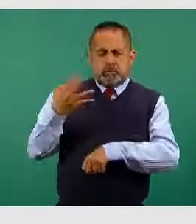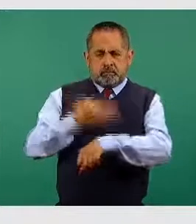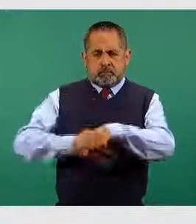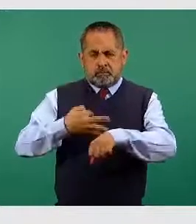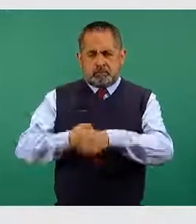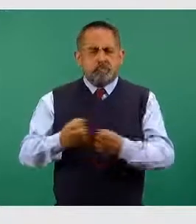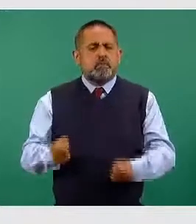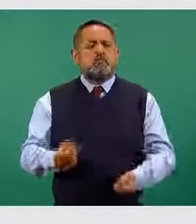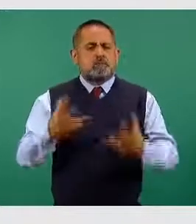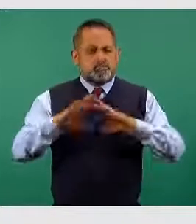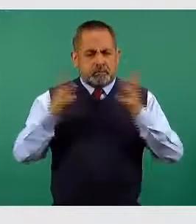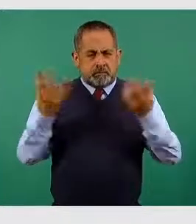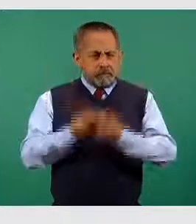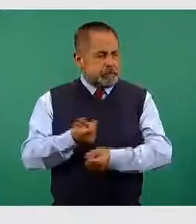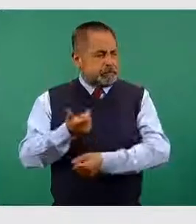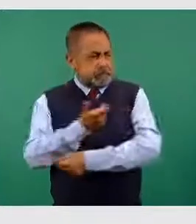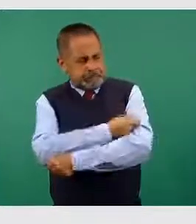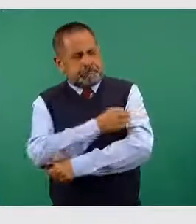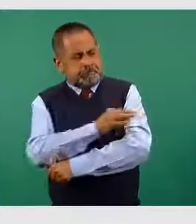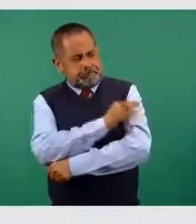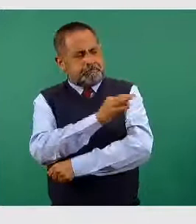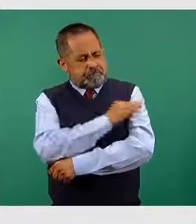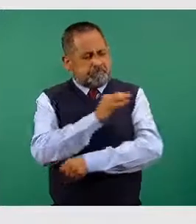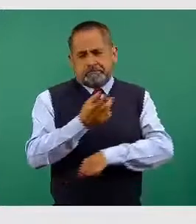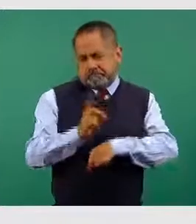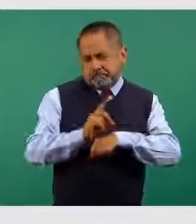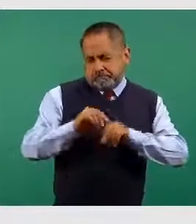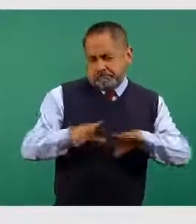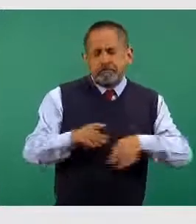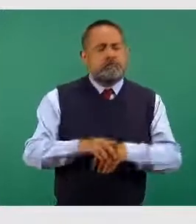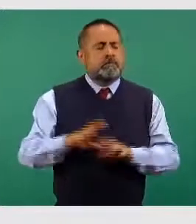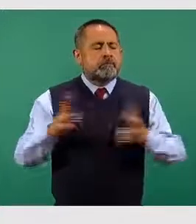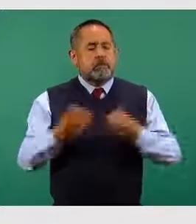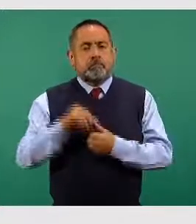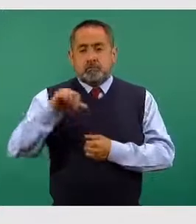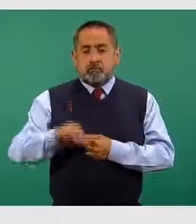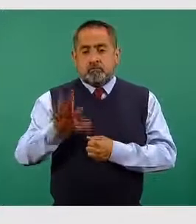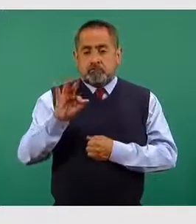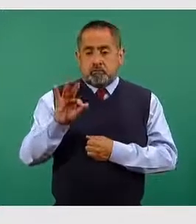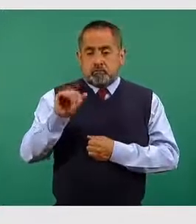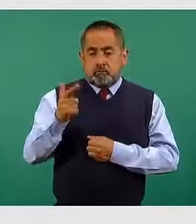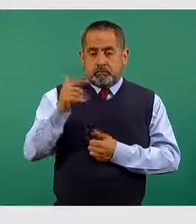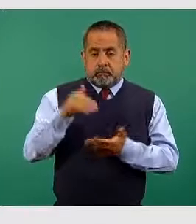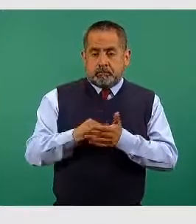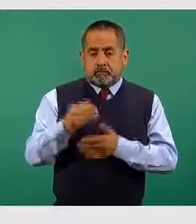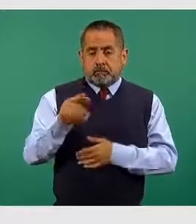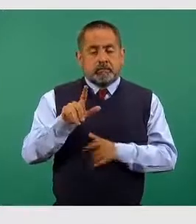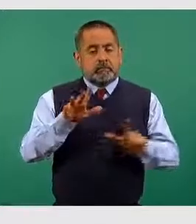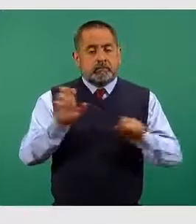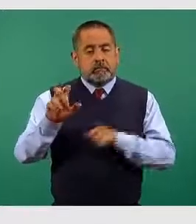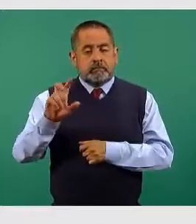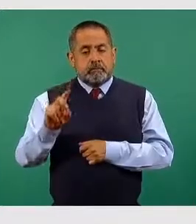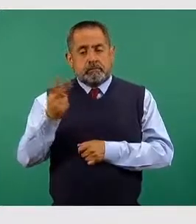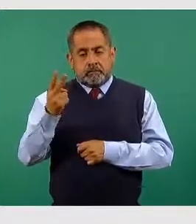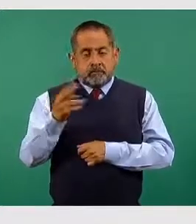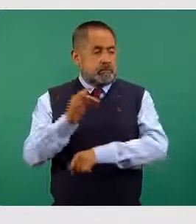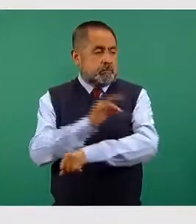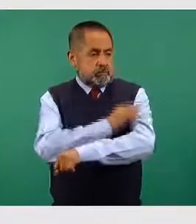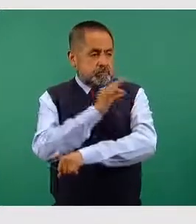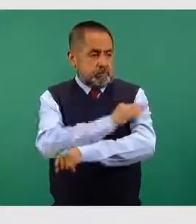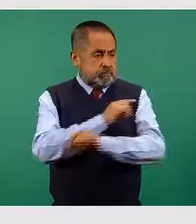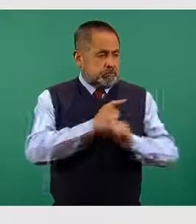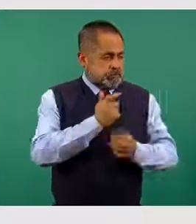para este informe diario es de 47.731 dosis